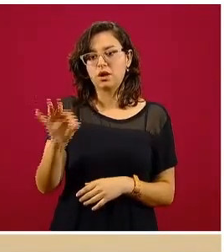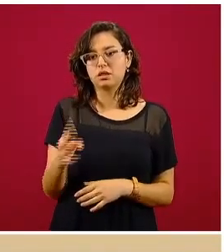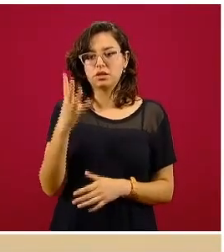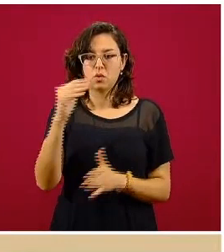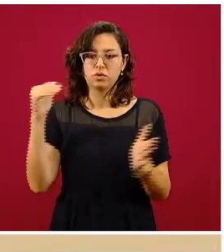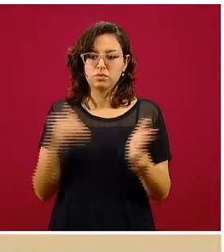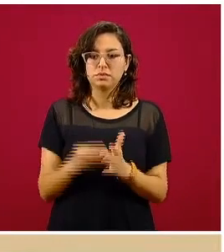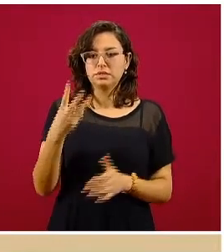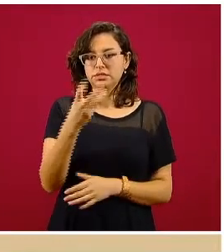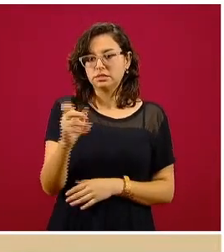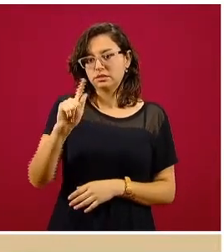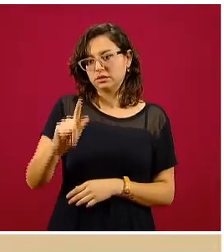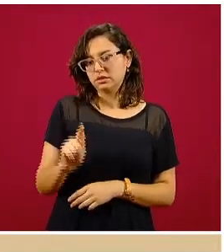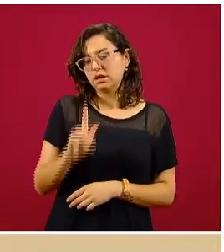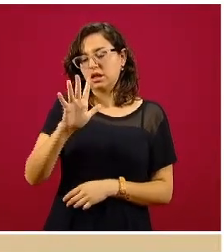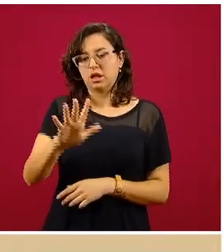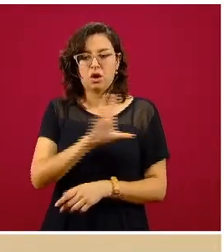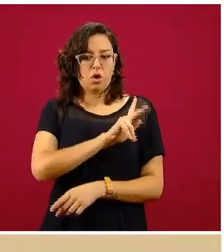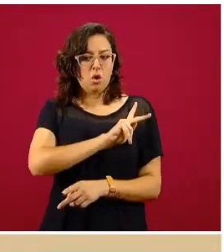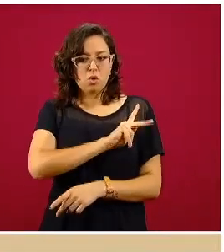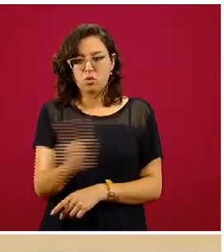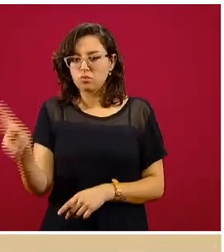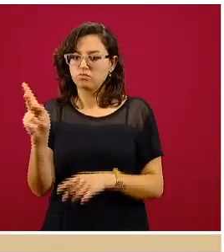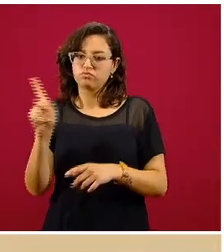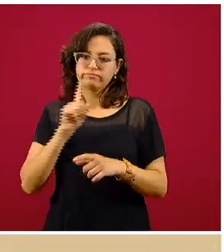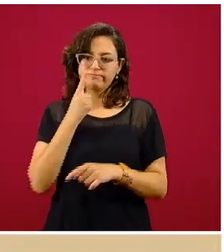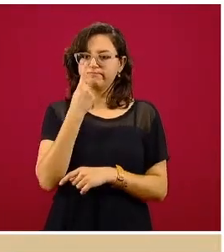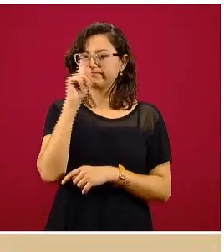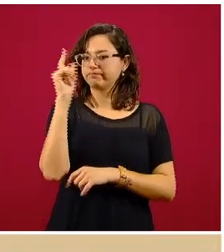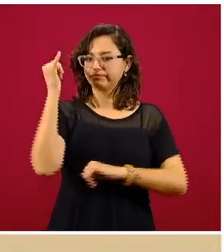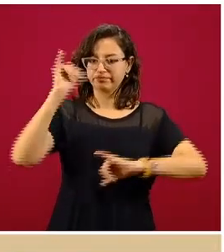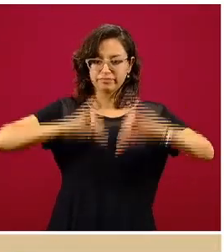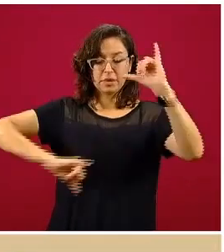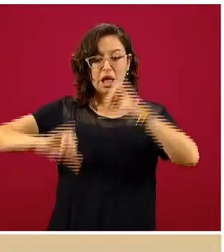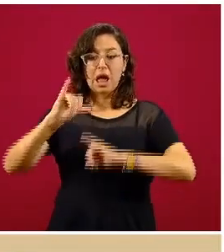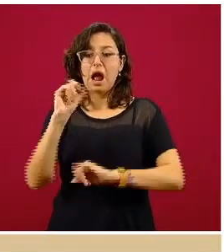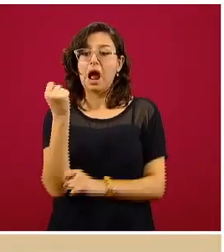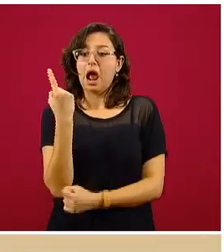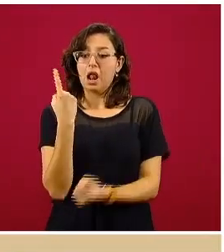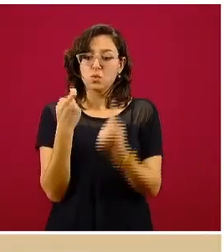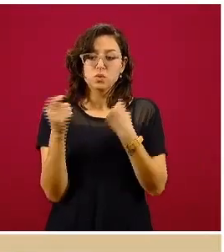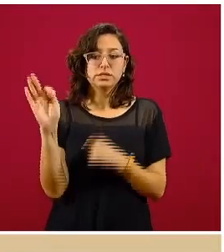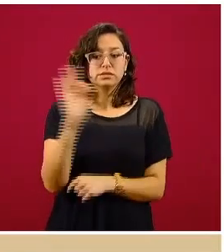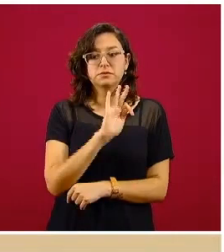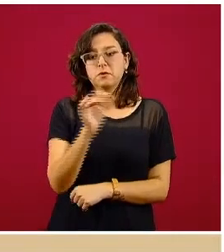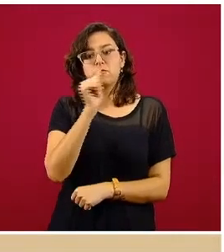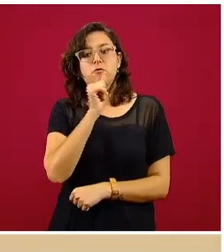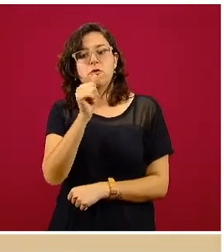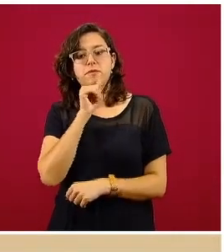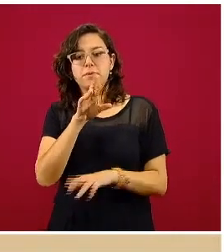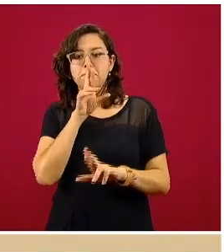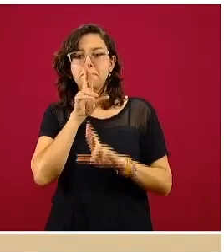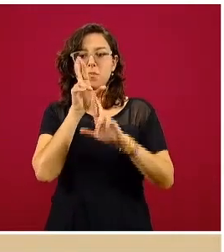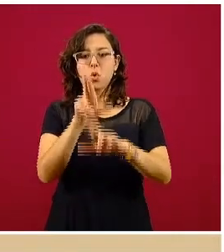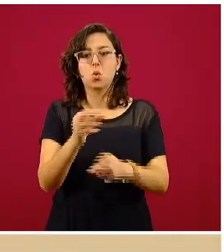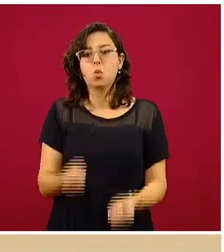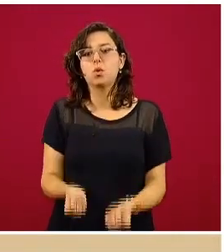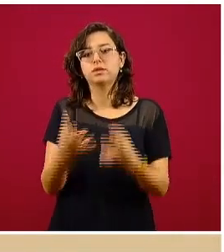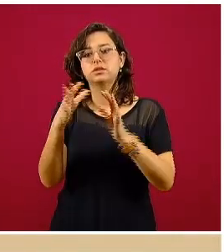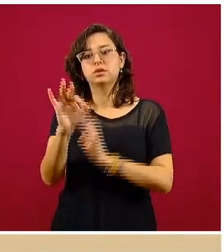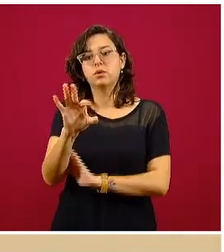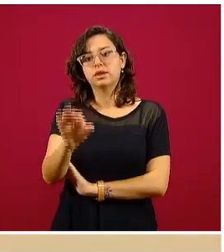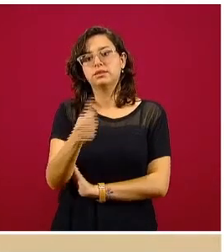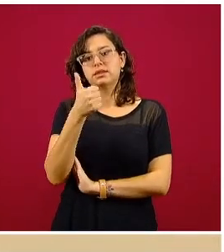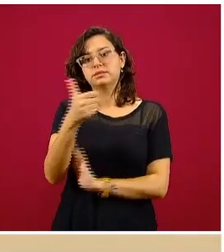que ingresaron a este protocolo de estudio, alguna de ellas todavía está en clasificación de sospechosa, vemos el número ahí 46 mil